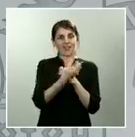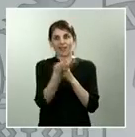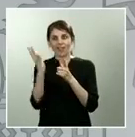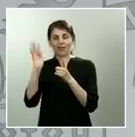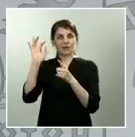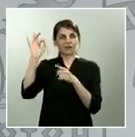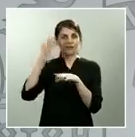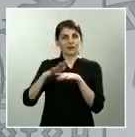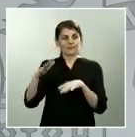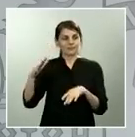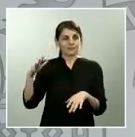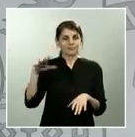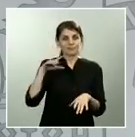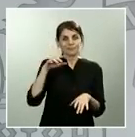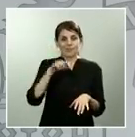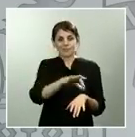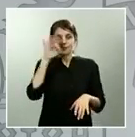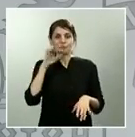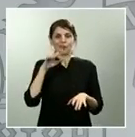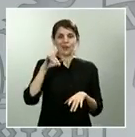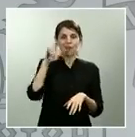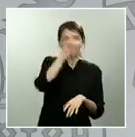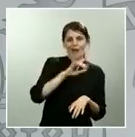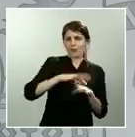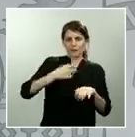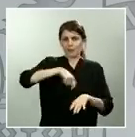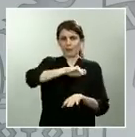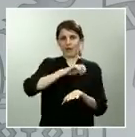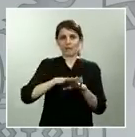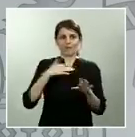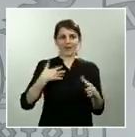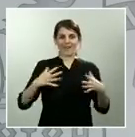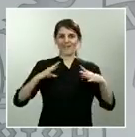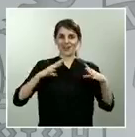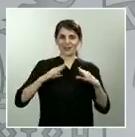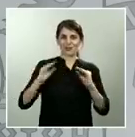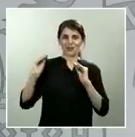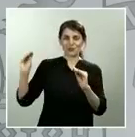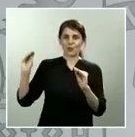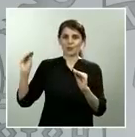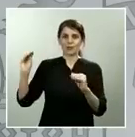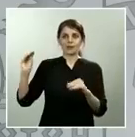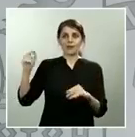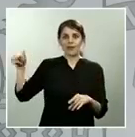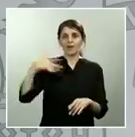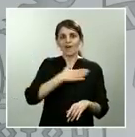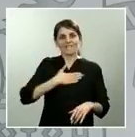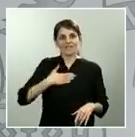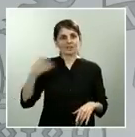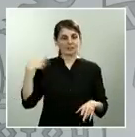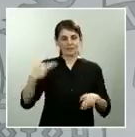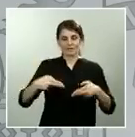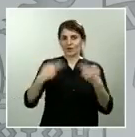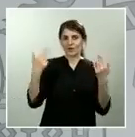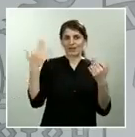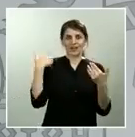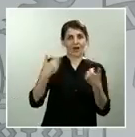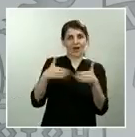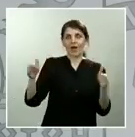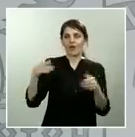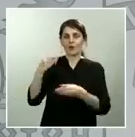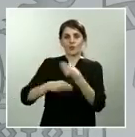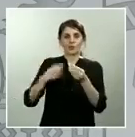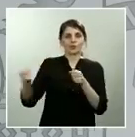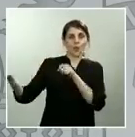recuperen de esa situación para que la apertura de frontera también sea un hecho a la mayor brevedad y por tanto habrá planes especiales